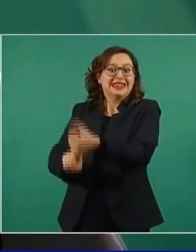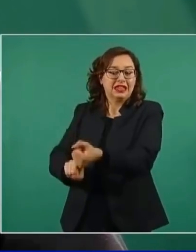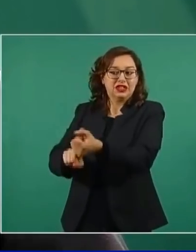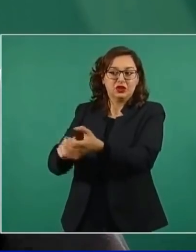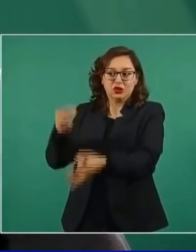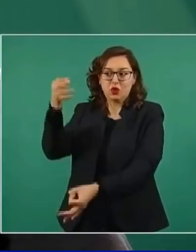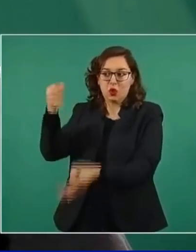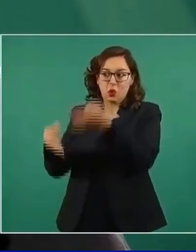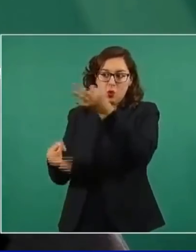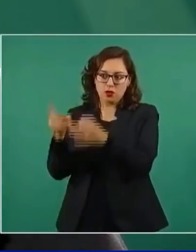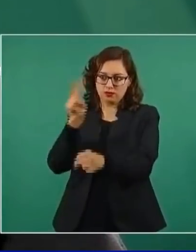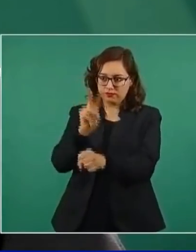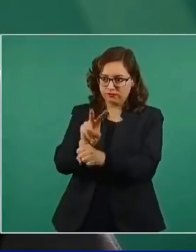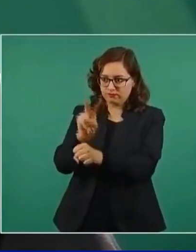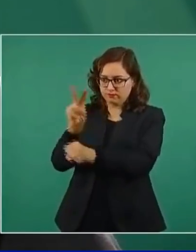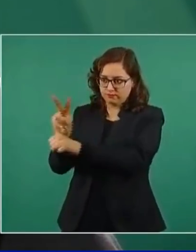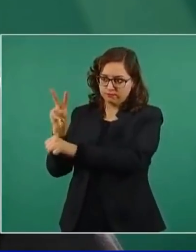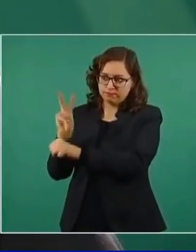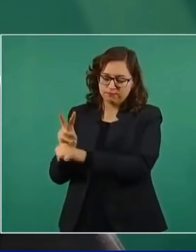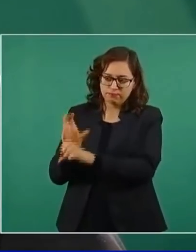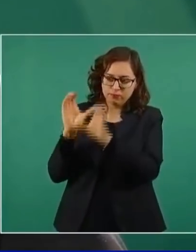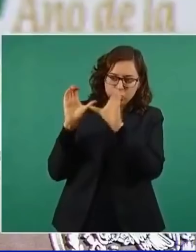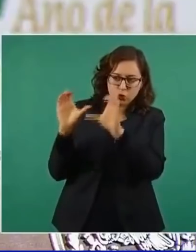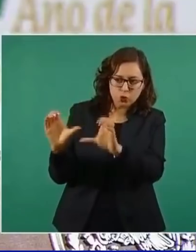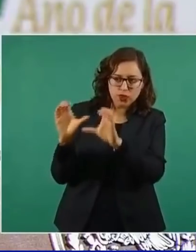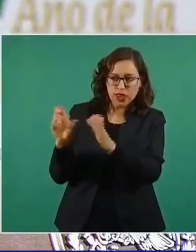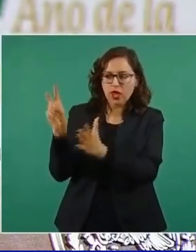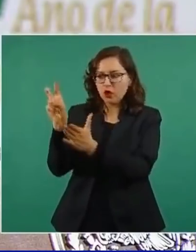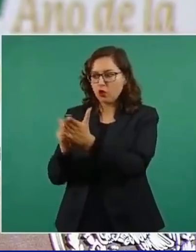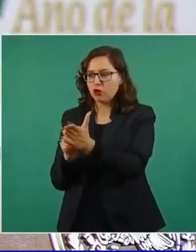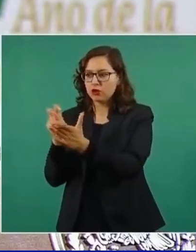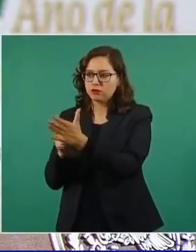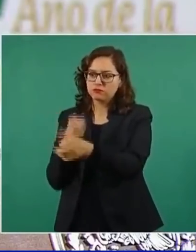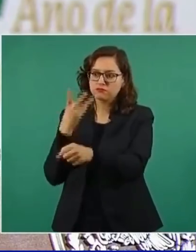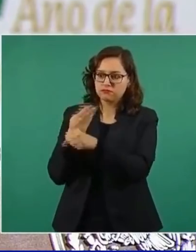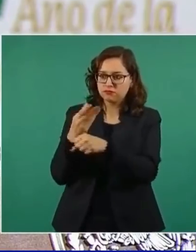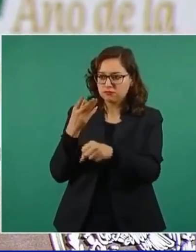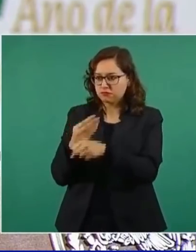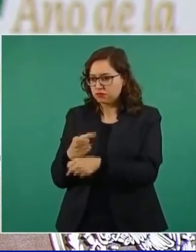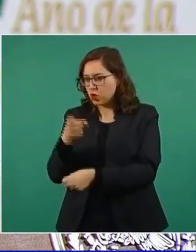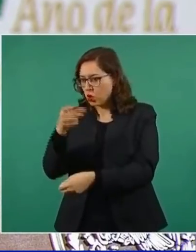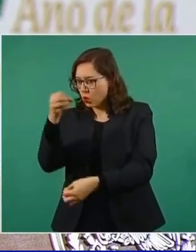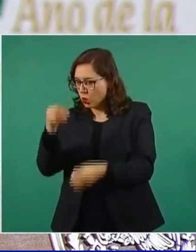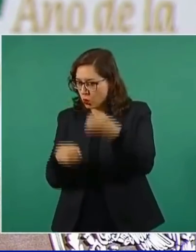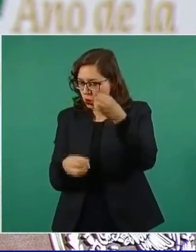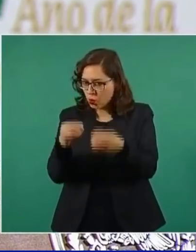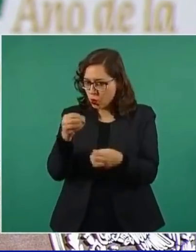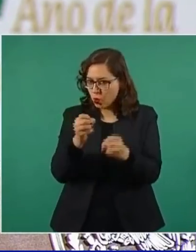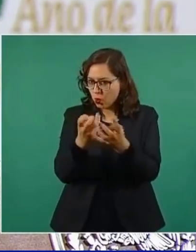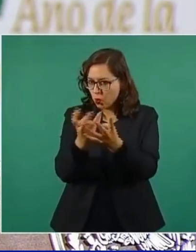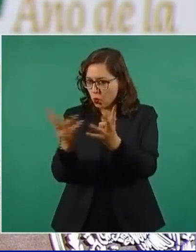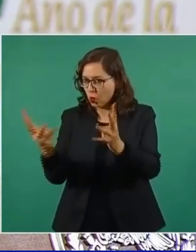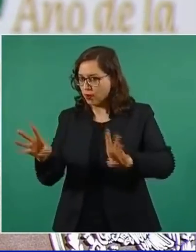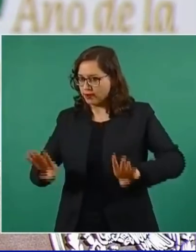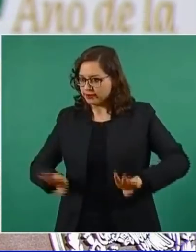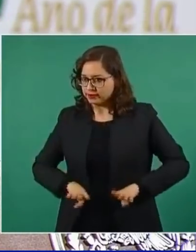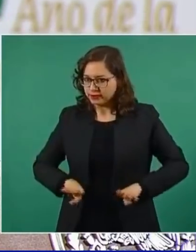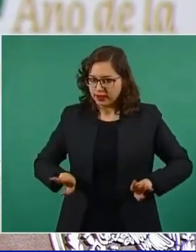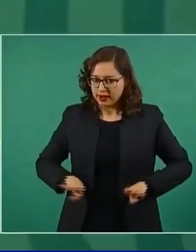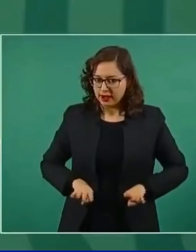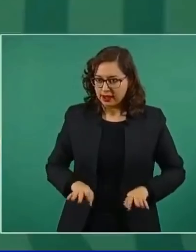Es el que cuida de que los jueces actúen